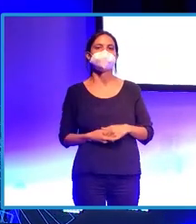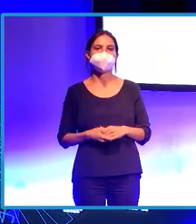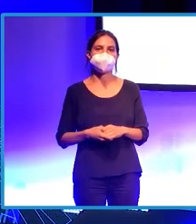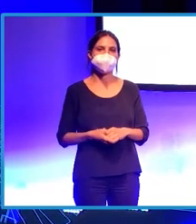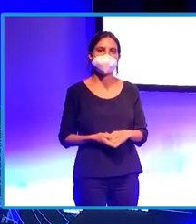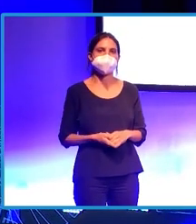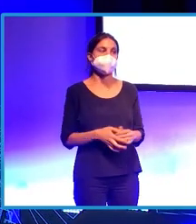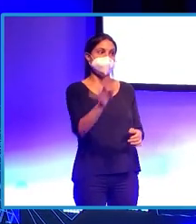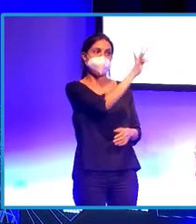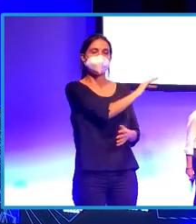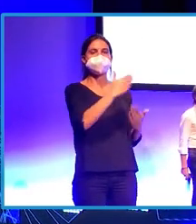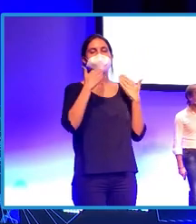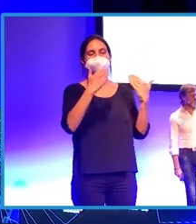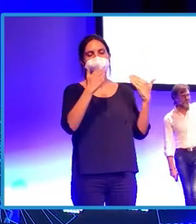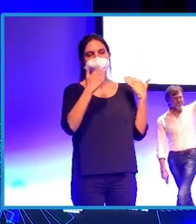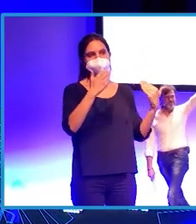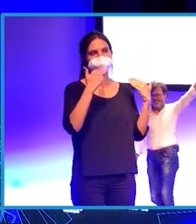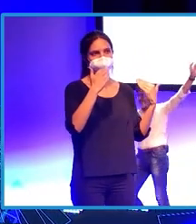Muchas gracias. Gracias.